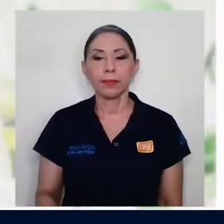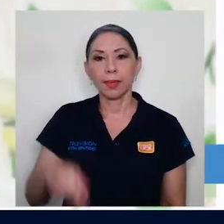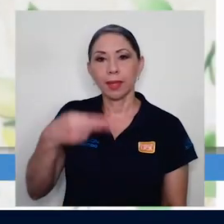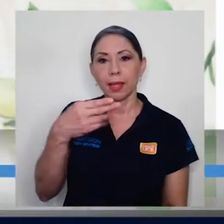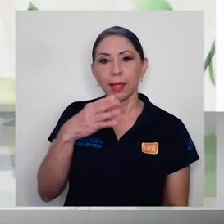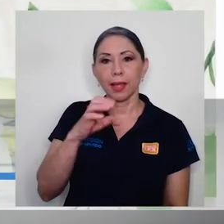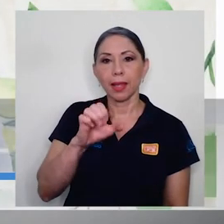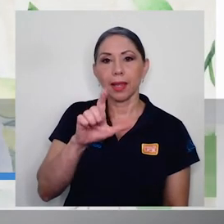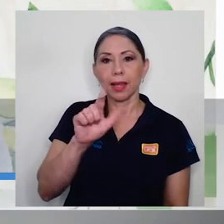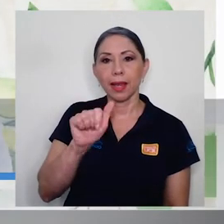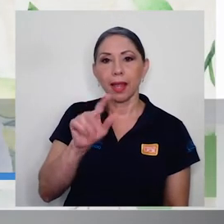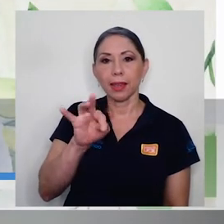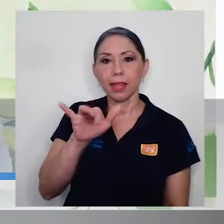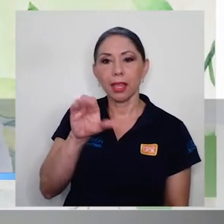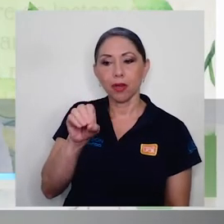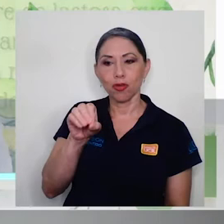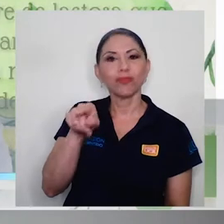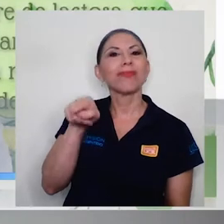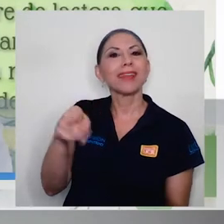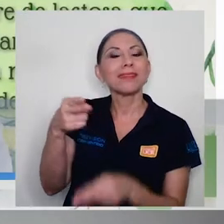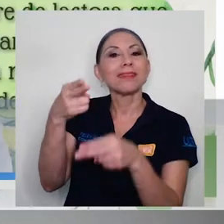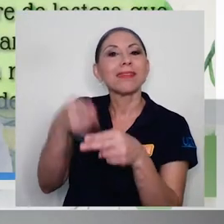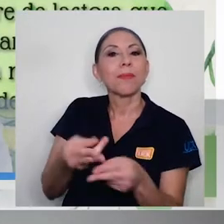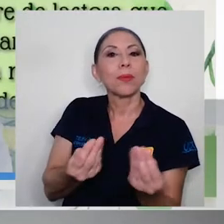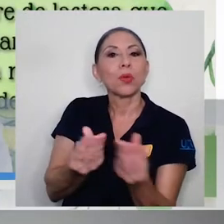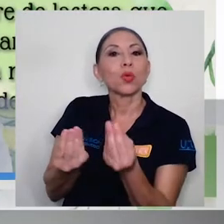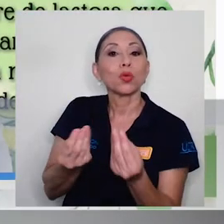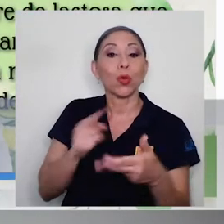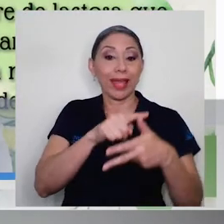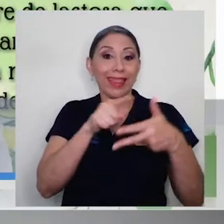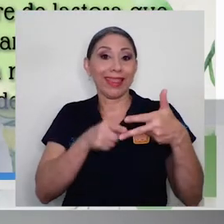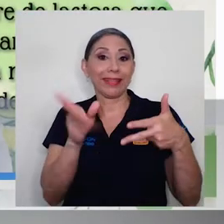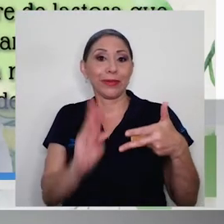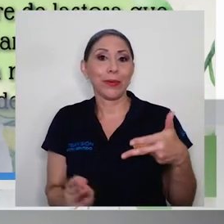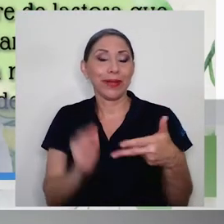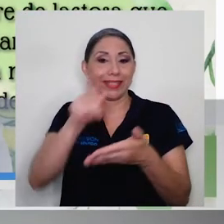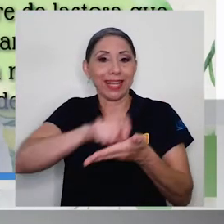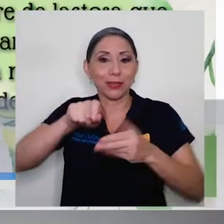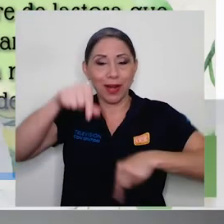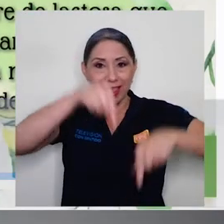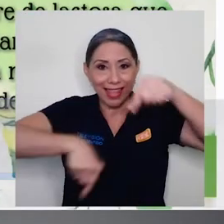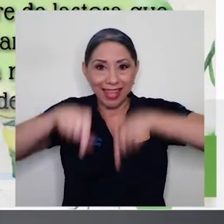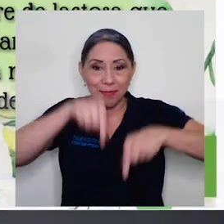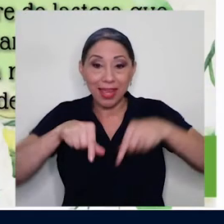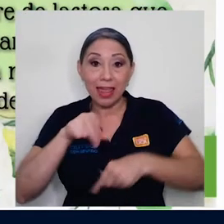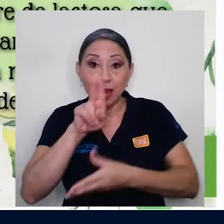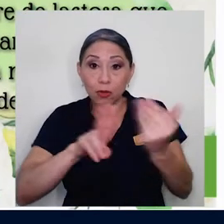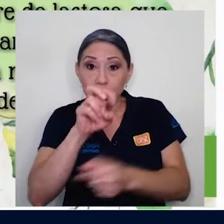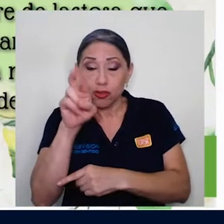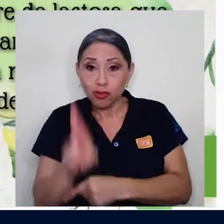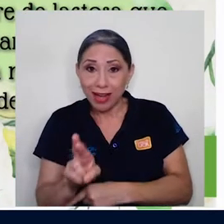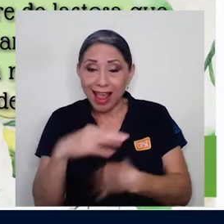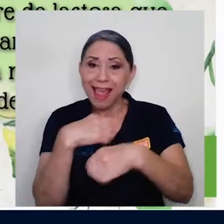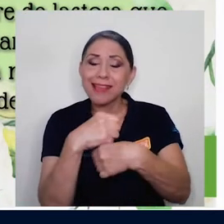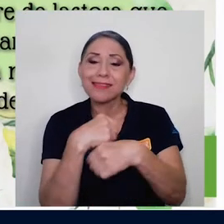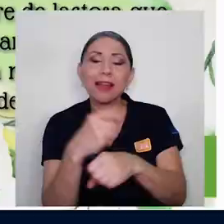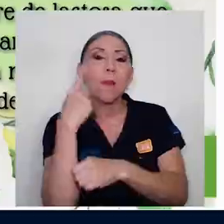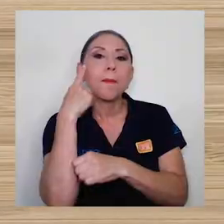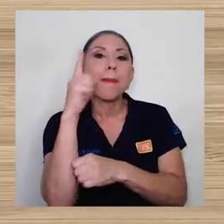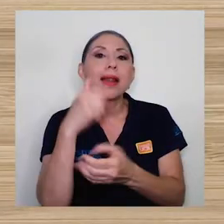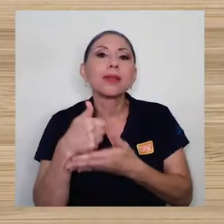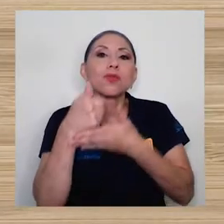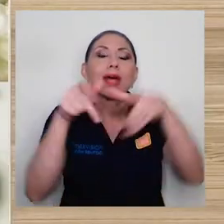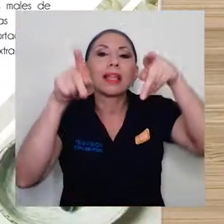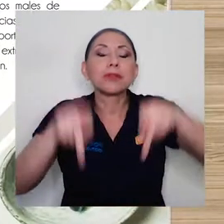El atilo. Así se llama el producto que tres jóvenes de la Escuela de Química de la UCR crearon para ayudar a las personas a